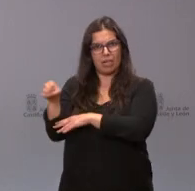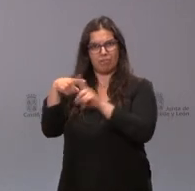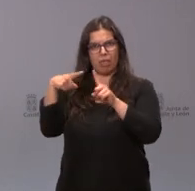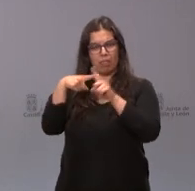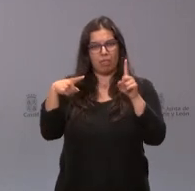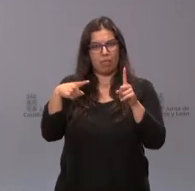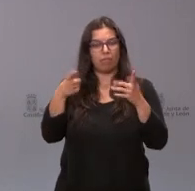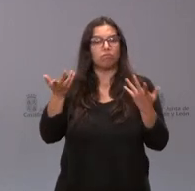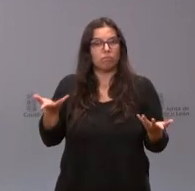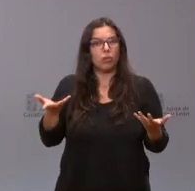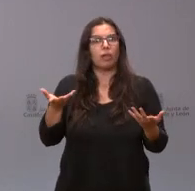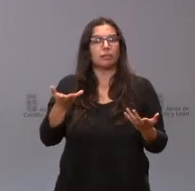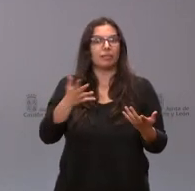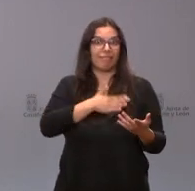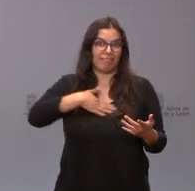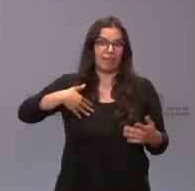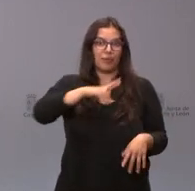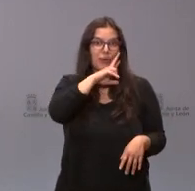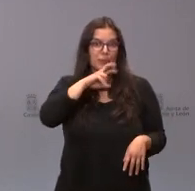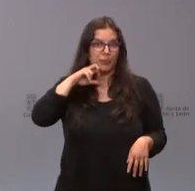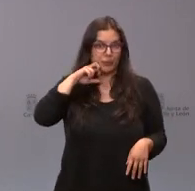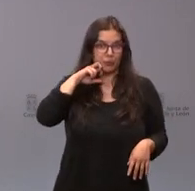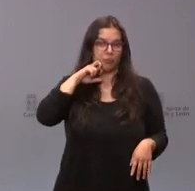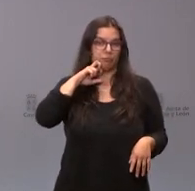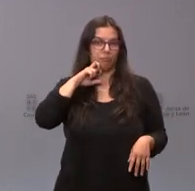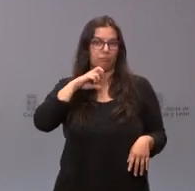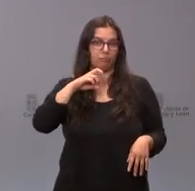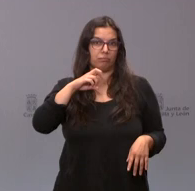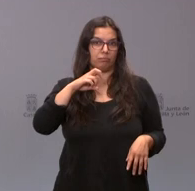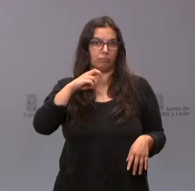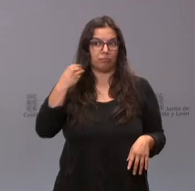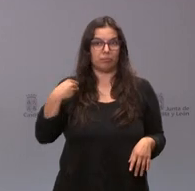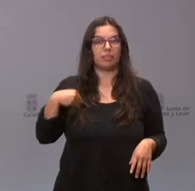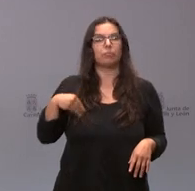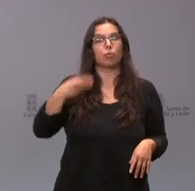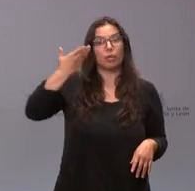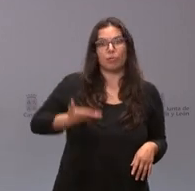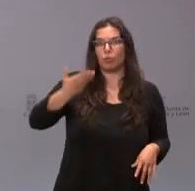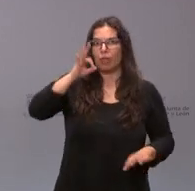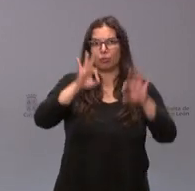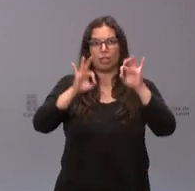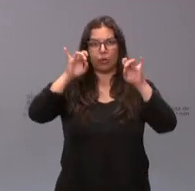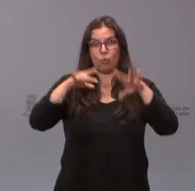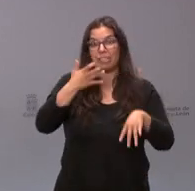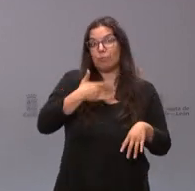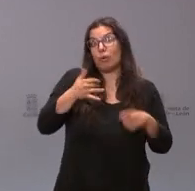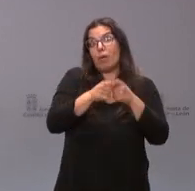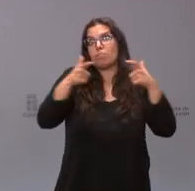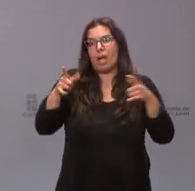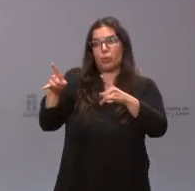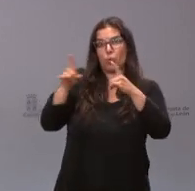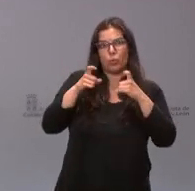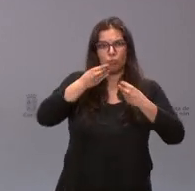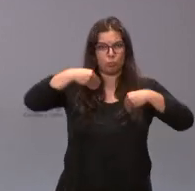lógicamente, es seguir manteniendo este peso dentro del contexto nacional, incluso poderlo incrementar y las expectativas